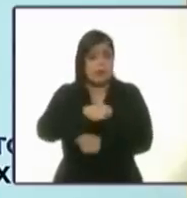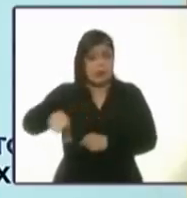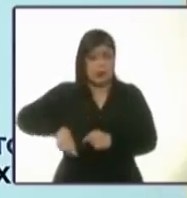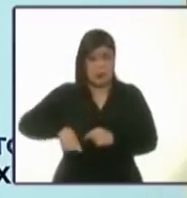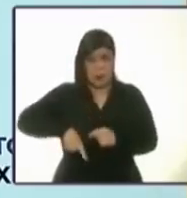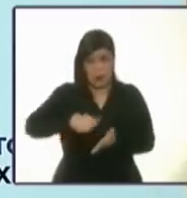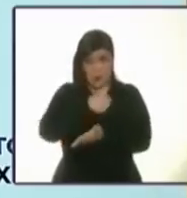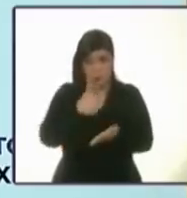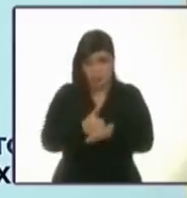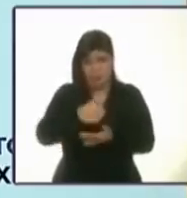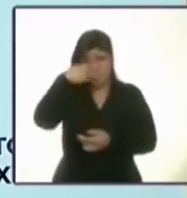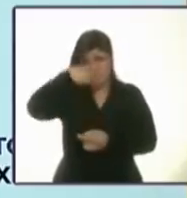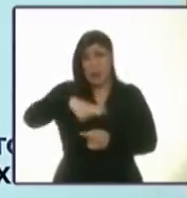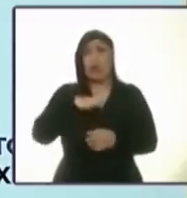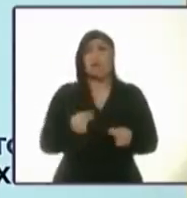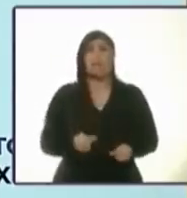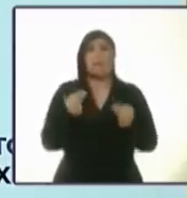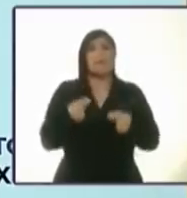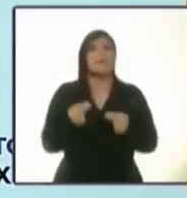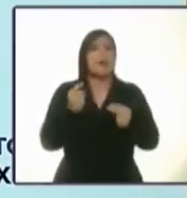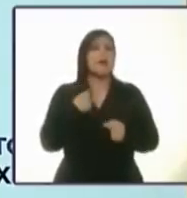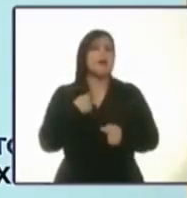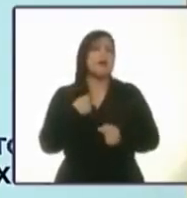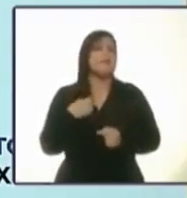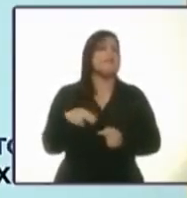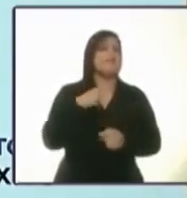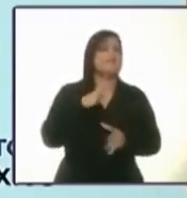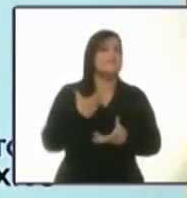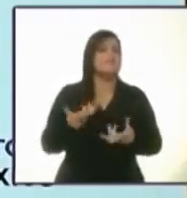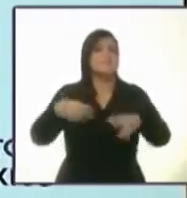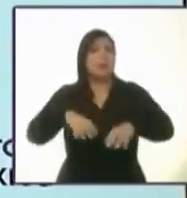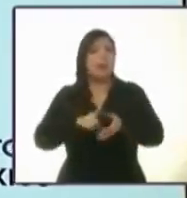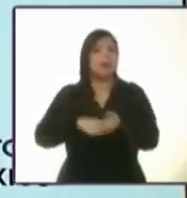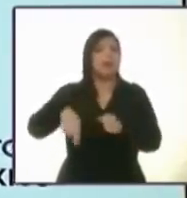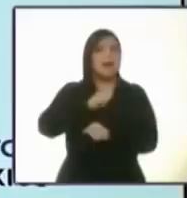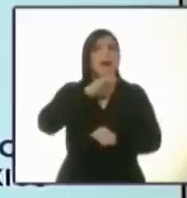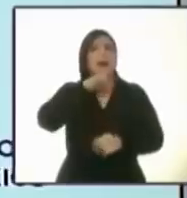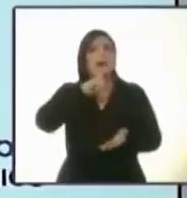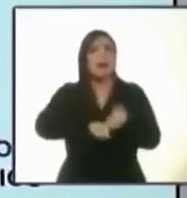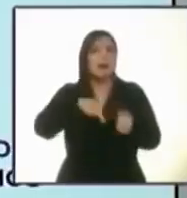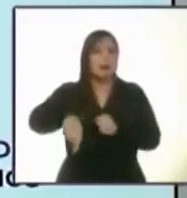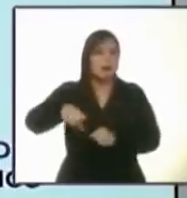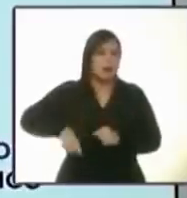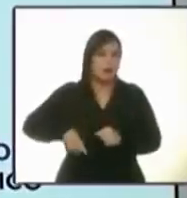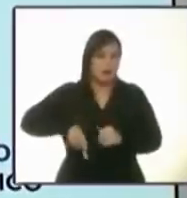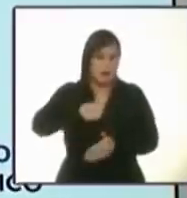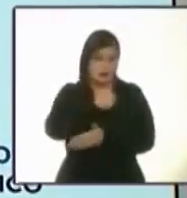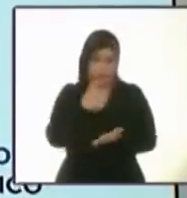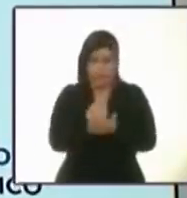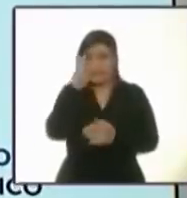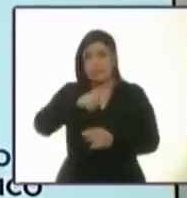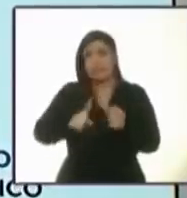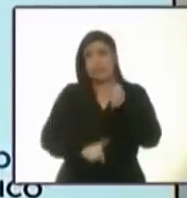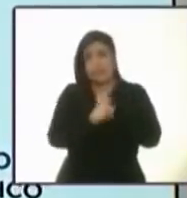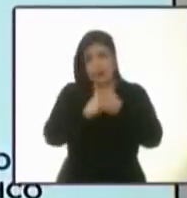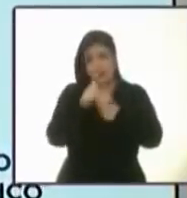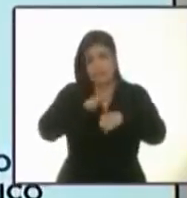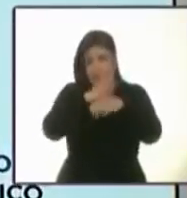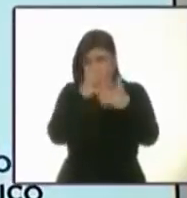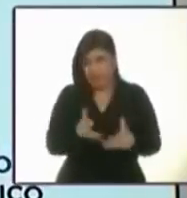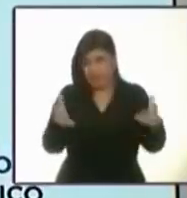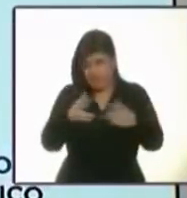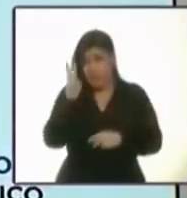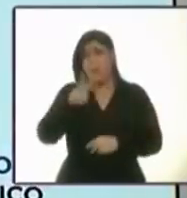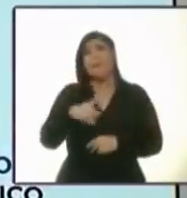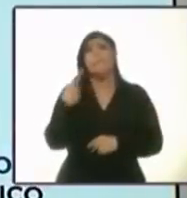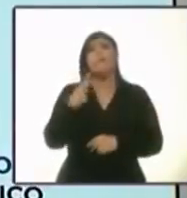un negocio privado. Regresó la corrupción al gobierno de la ciudad. Ese es el principal problema. Pero lo